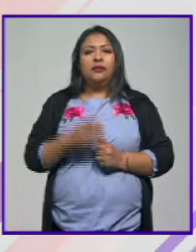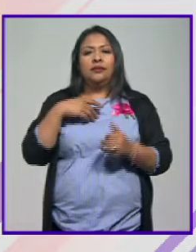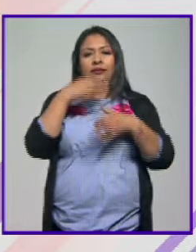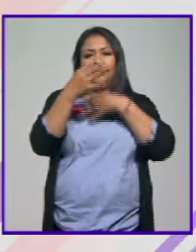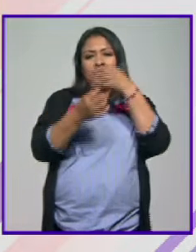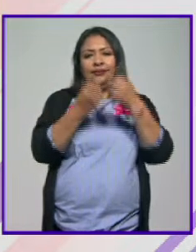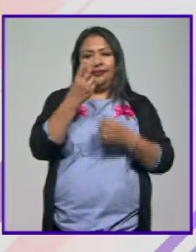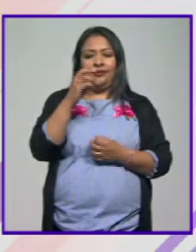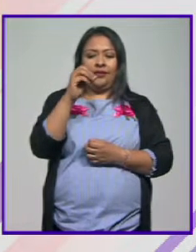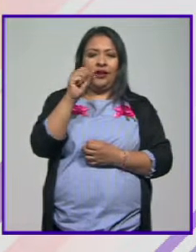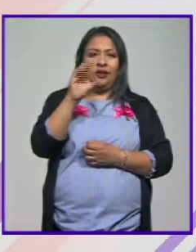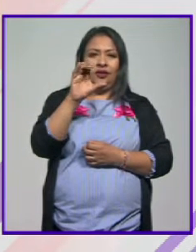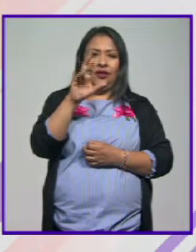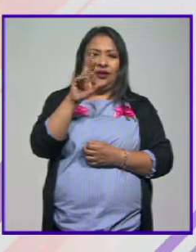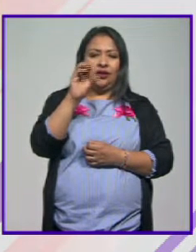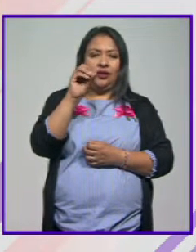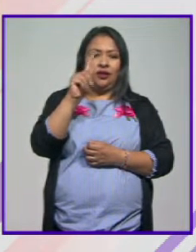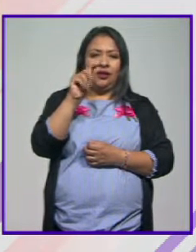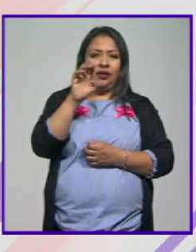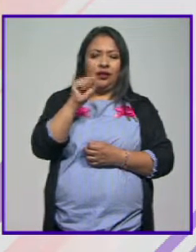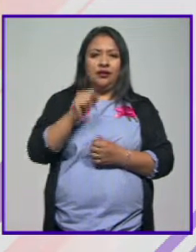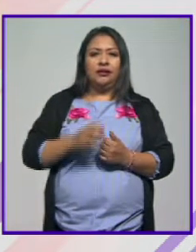Noticias 22, Oscar Cortés.